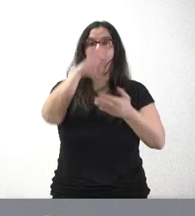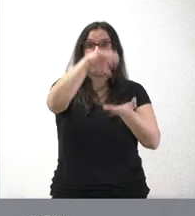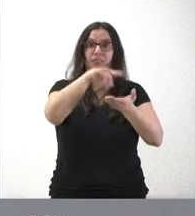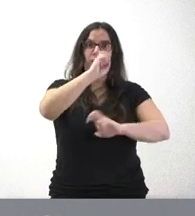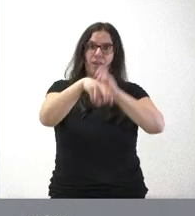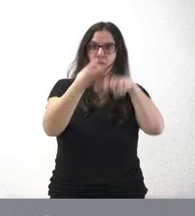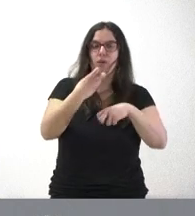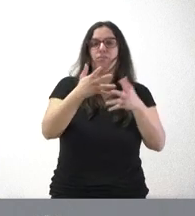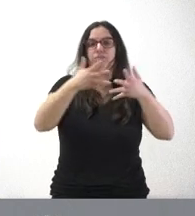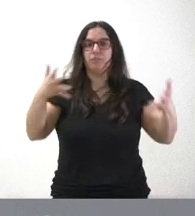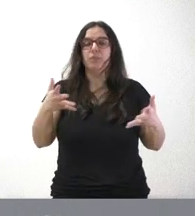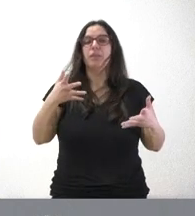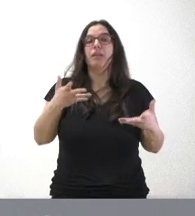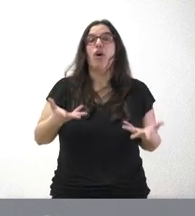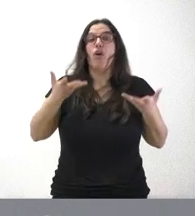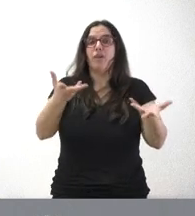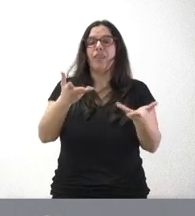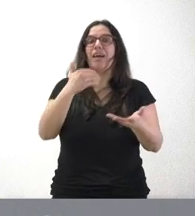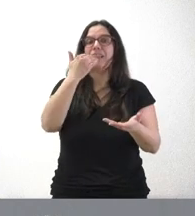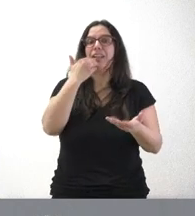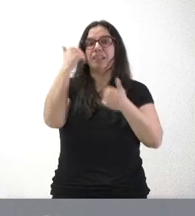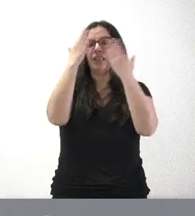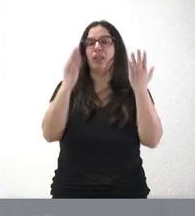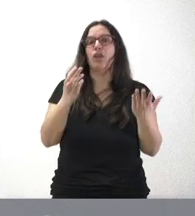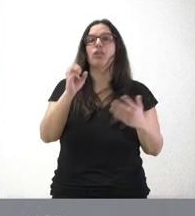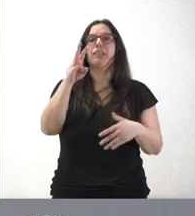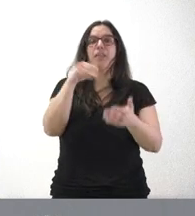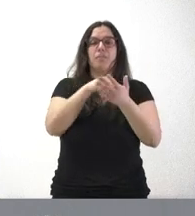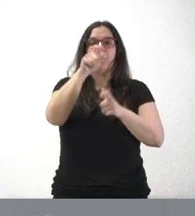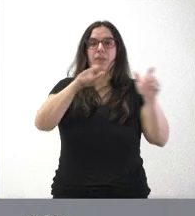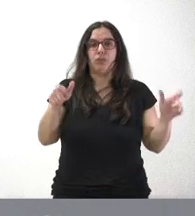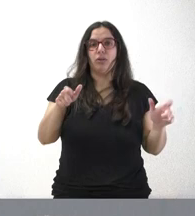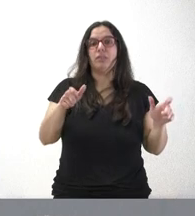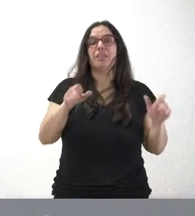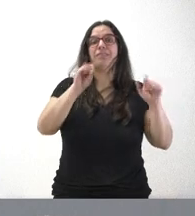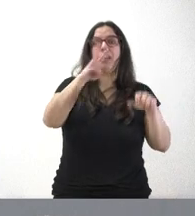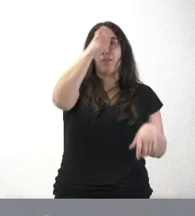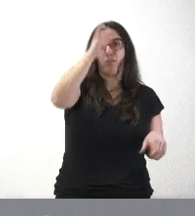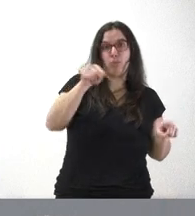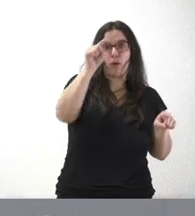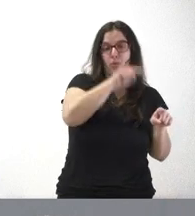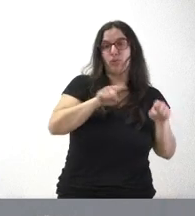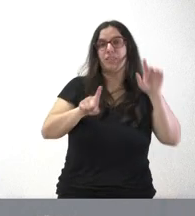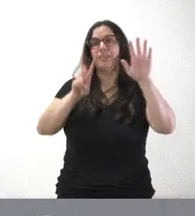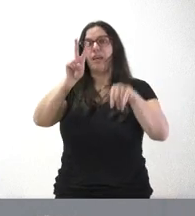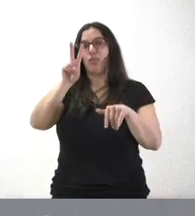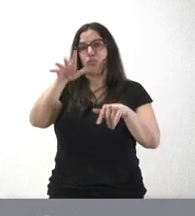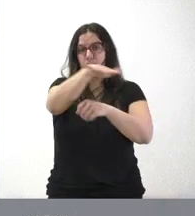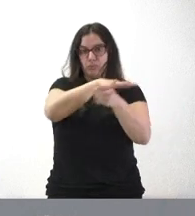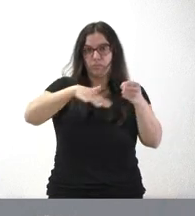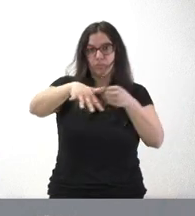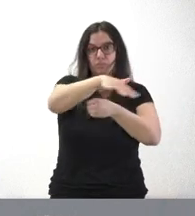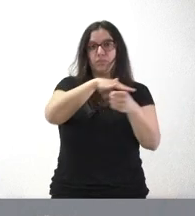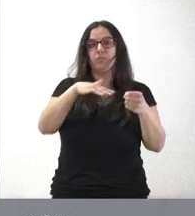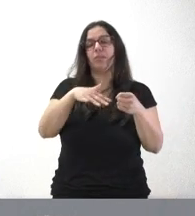y presta servicio a casi 5.000 pacientes en 13 municipios y 62 pueblos que forman parte de esta zona